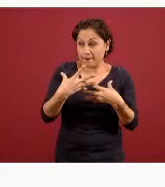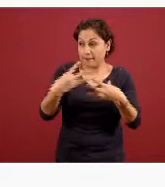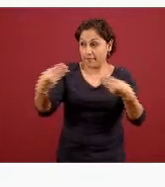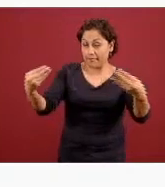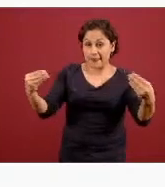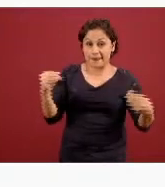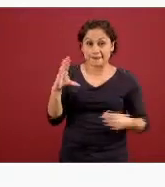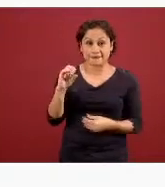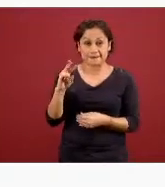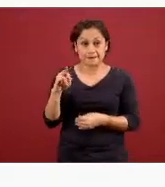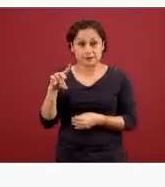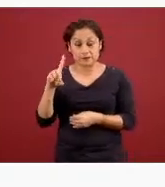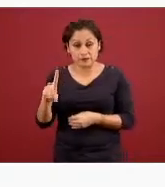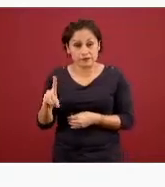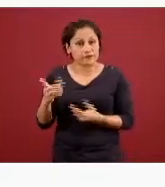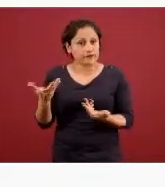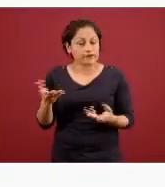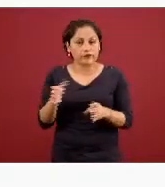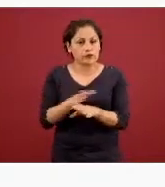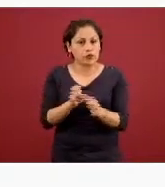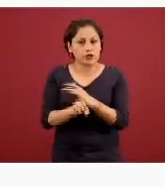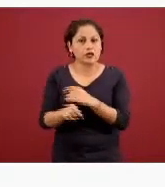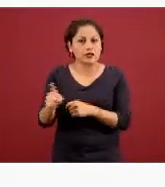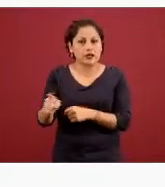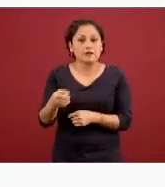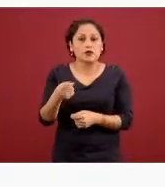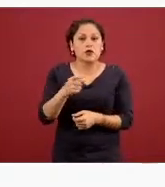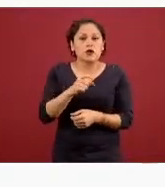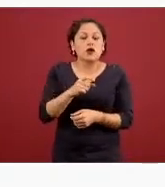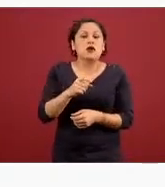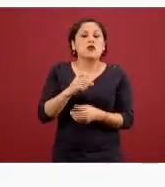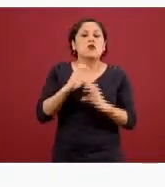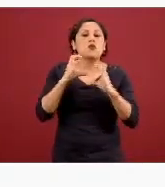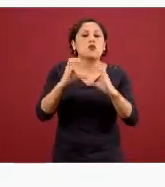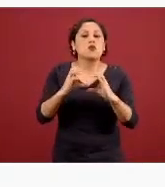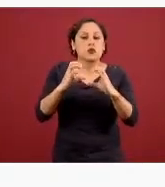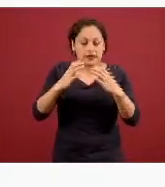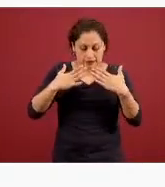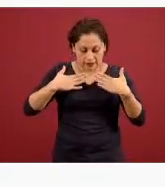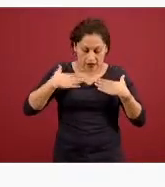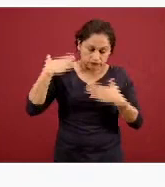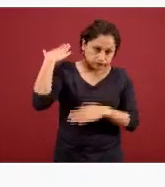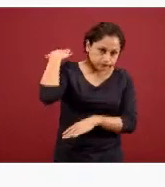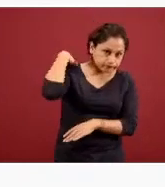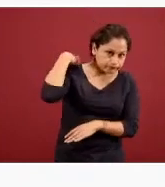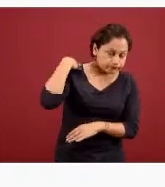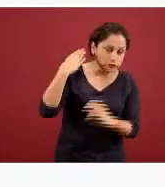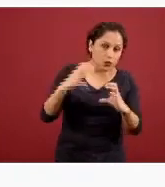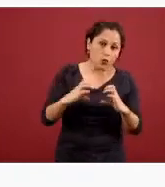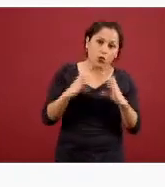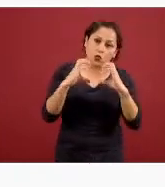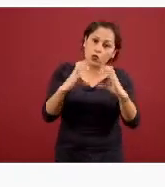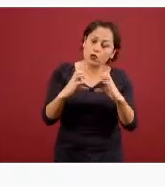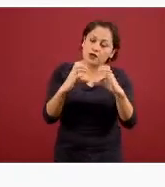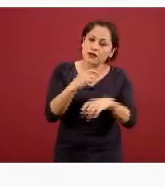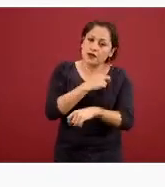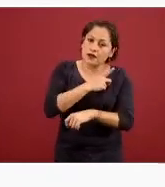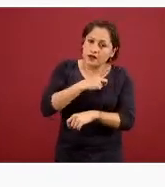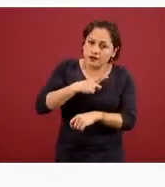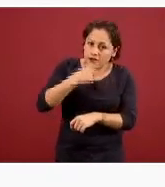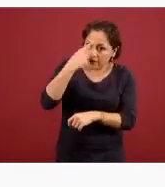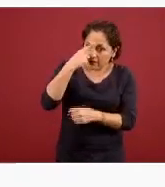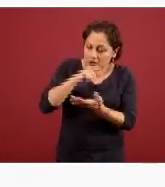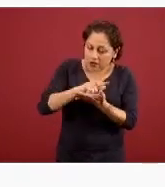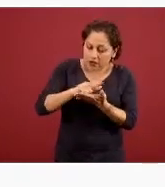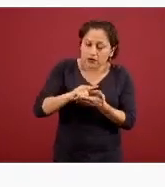como por ejemplo el concepto de la salud pulmonar los pulmones son órganos importantes que tenemos que cuidar de la misma manera que nuestro